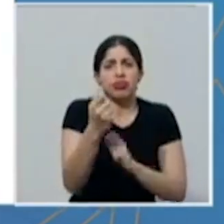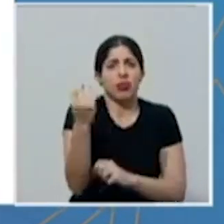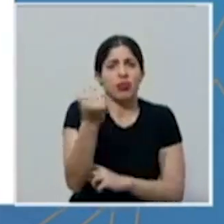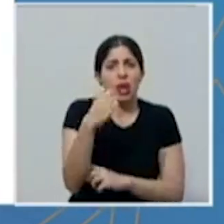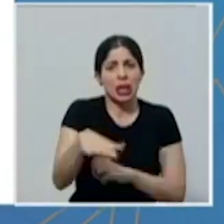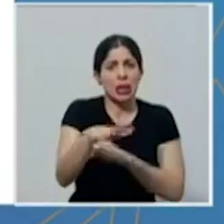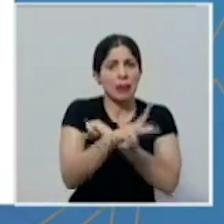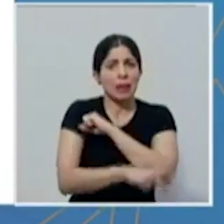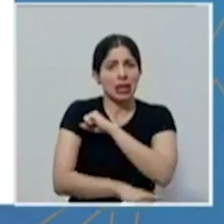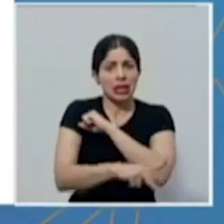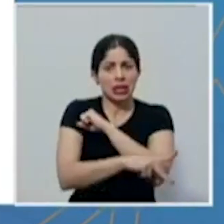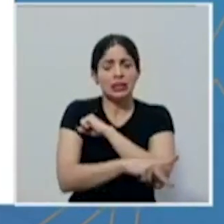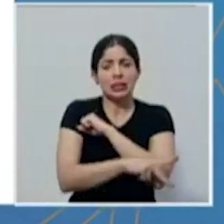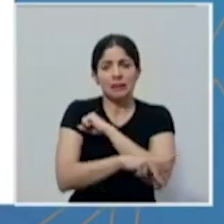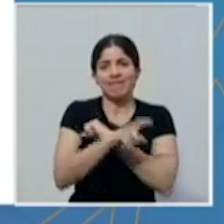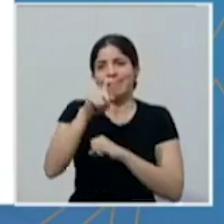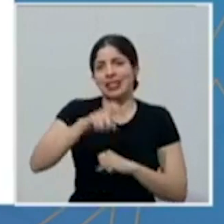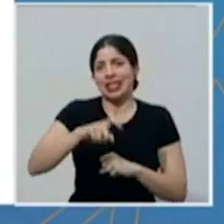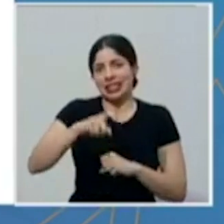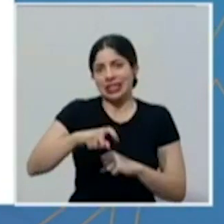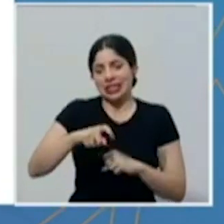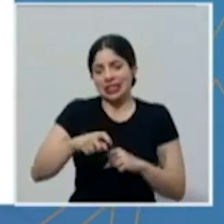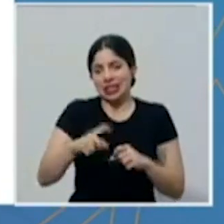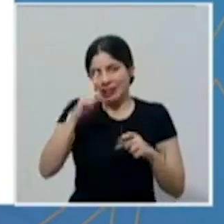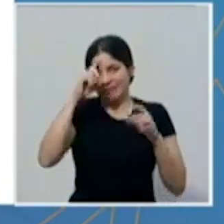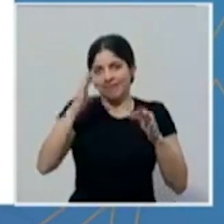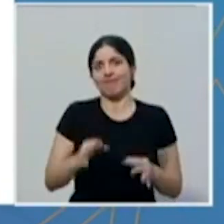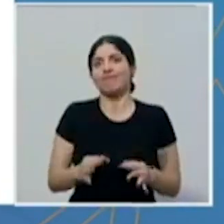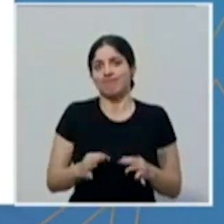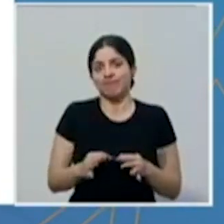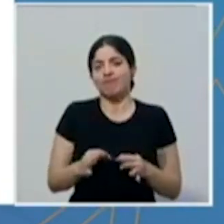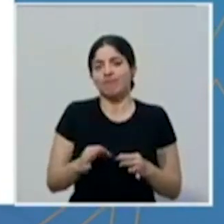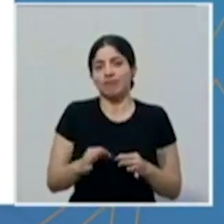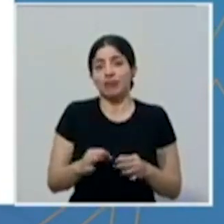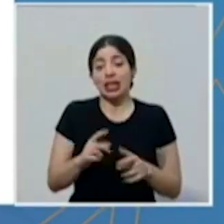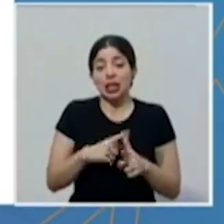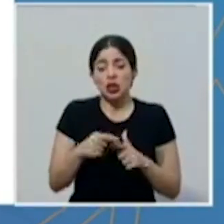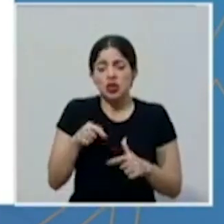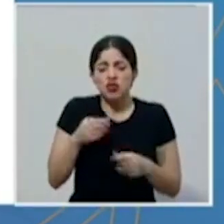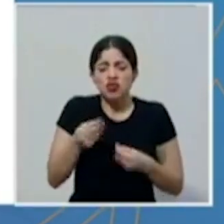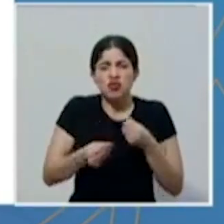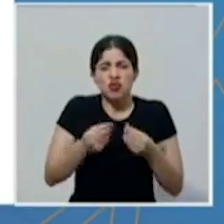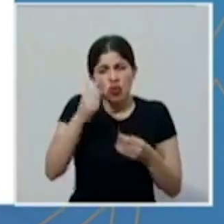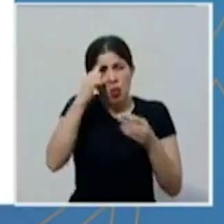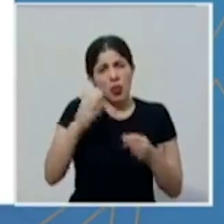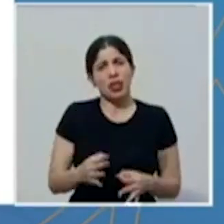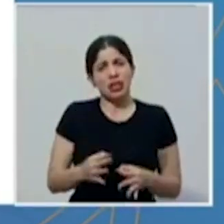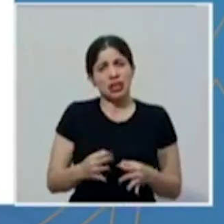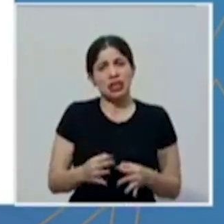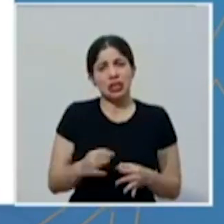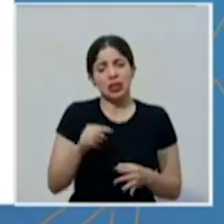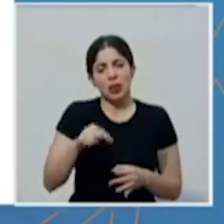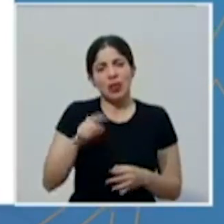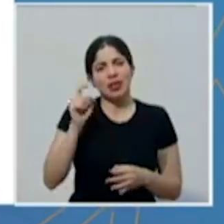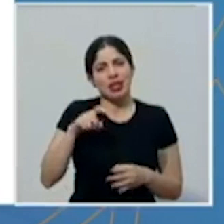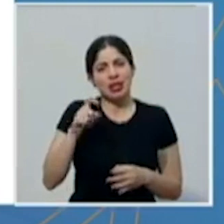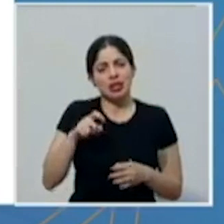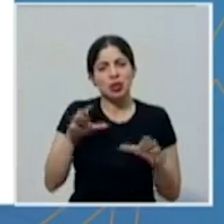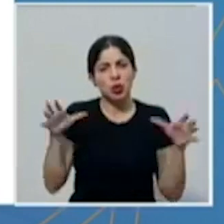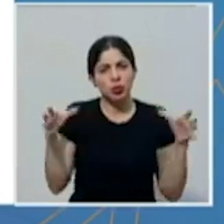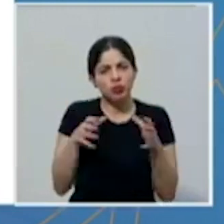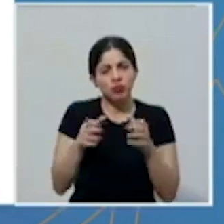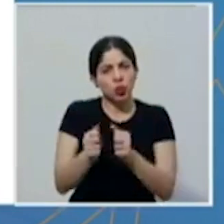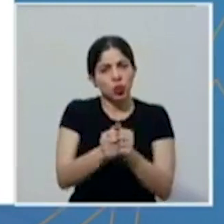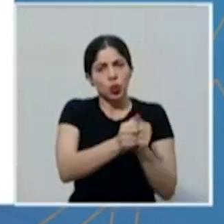país que requieren de la toma de decisiones. Y quisiéramos que esa toma de decisiones se haga de manera conjunta,